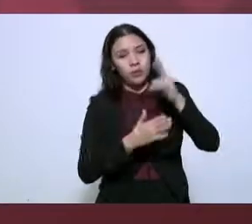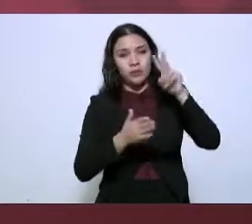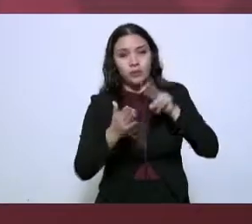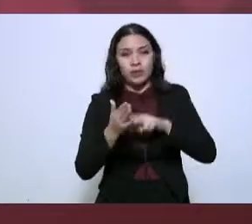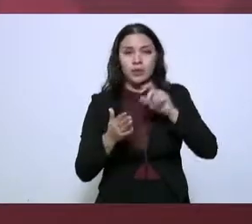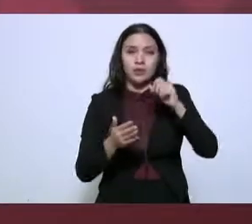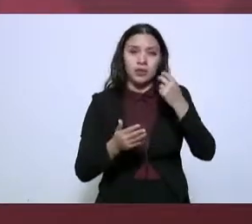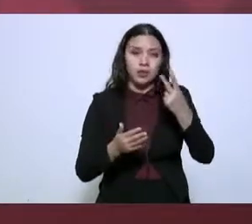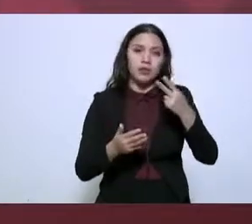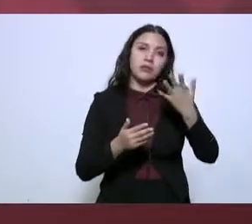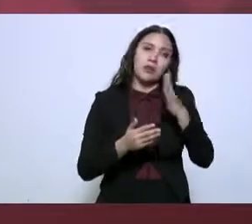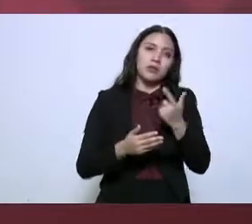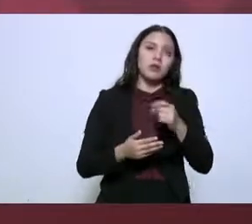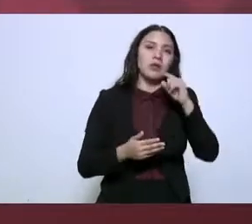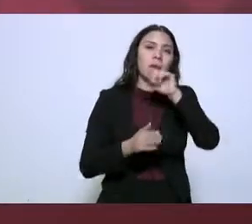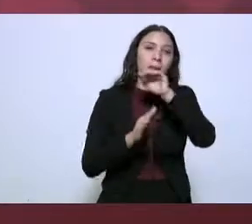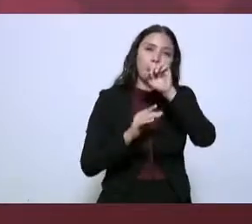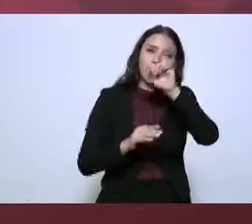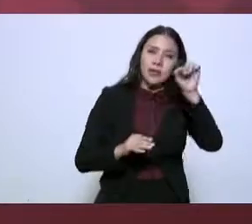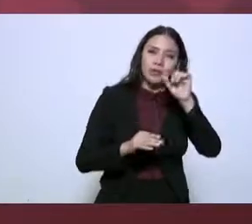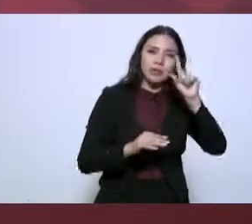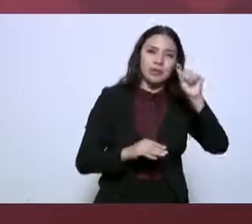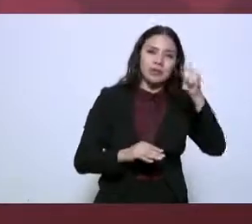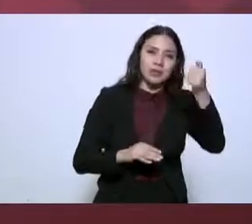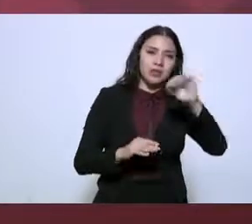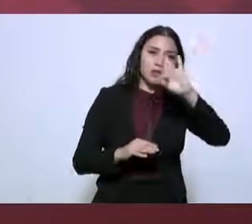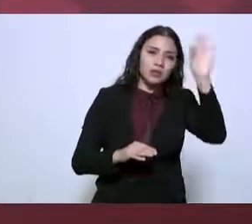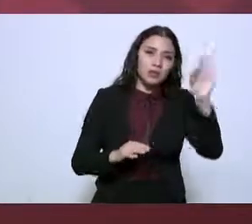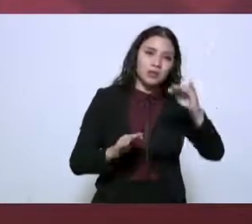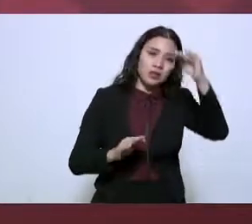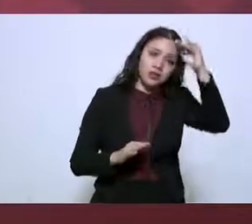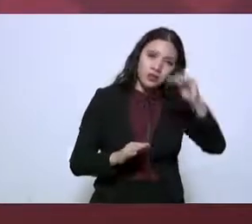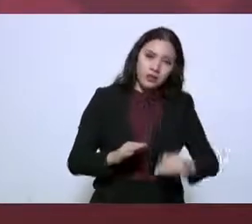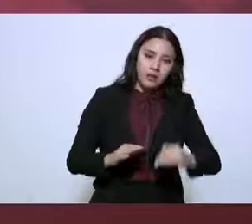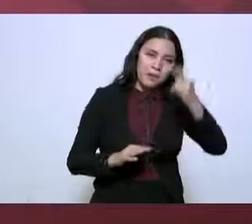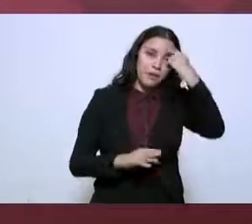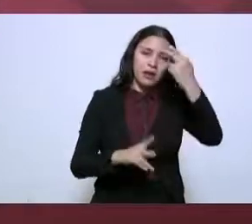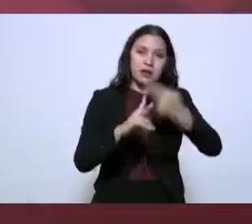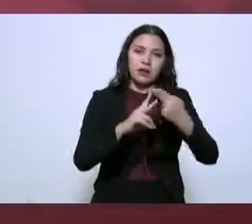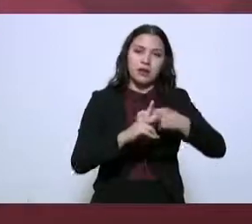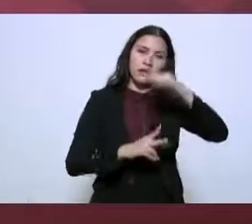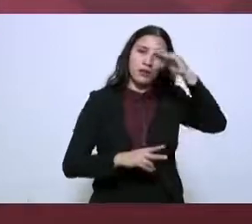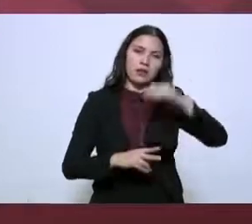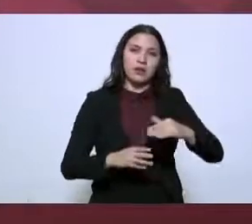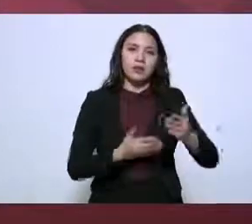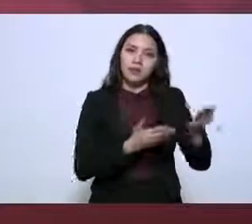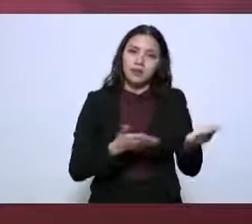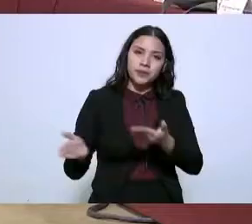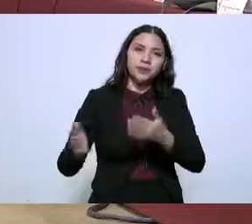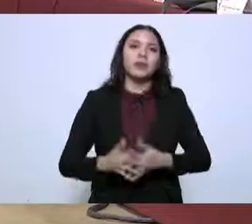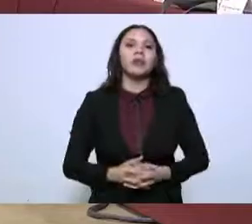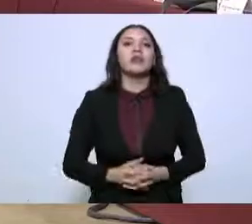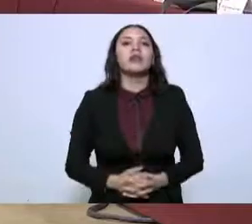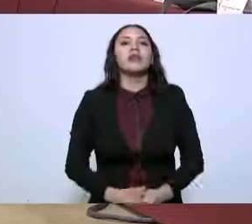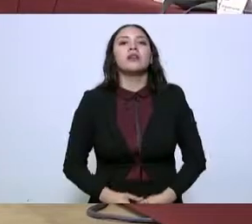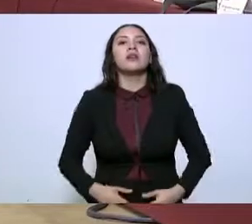.1 por ciento de homicidios vinculados a delincuencia organizada. Adelante, por favor.